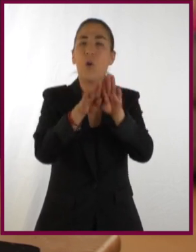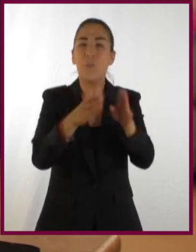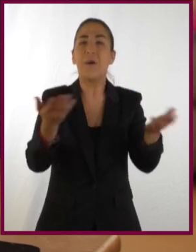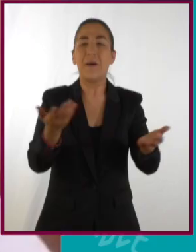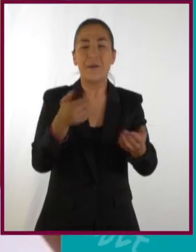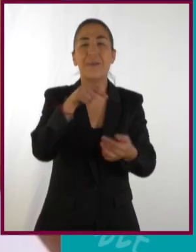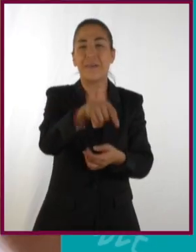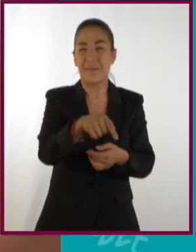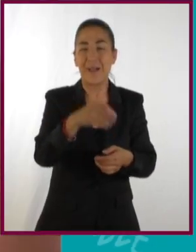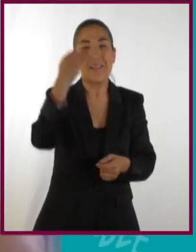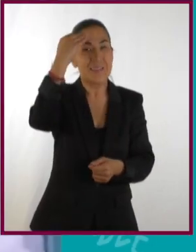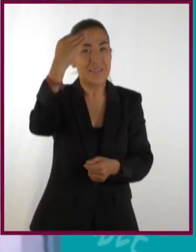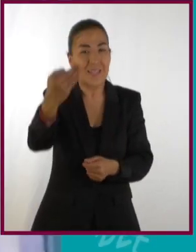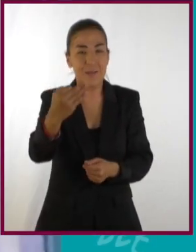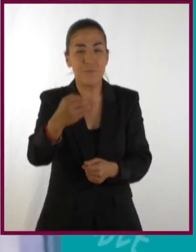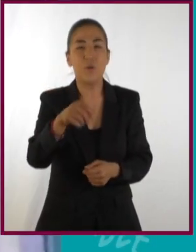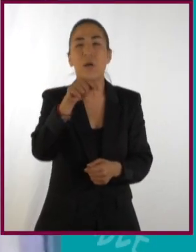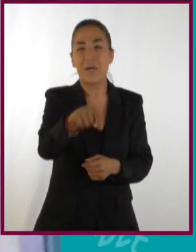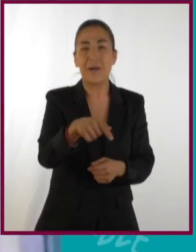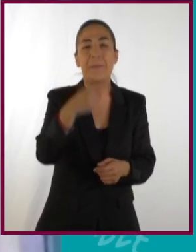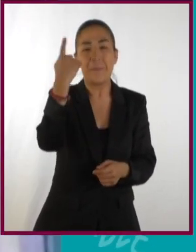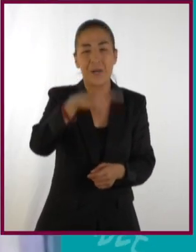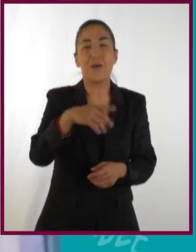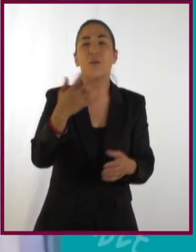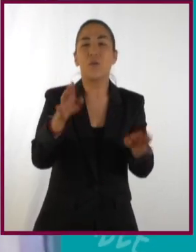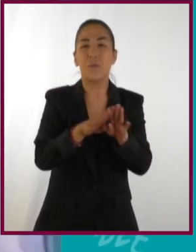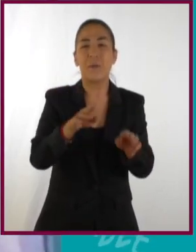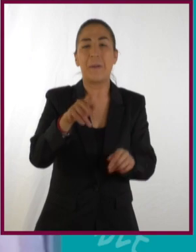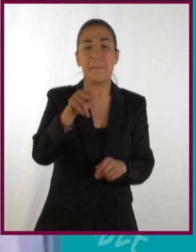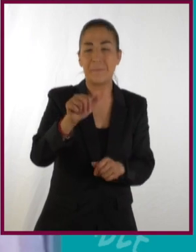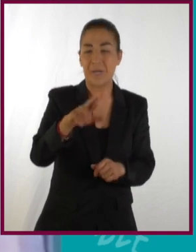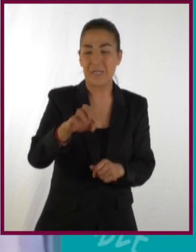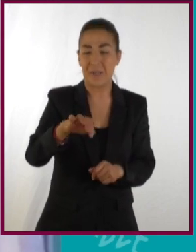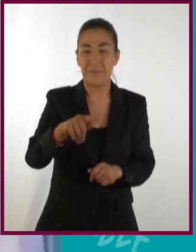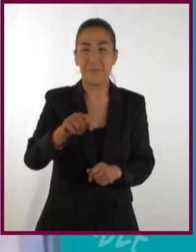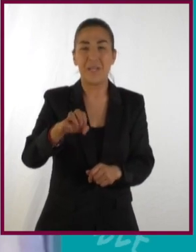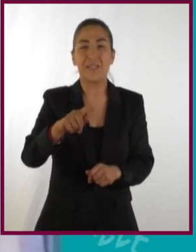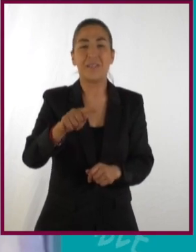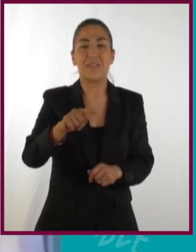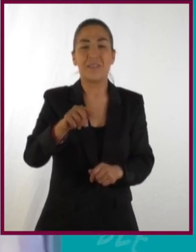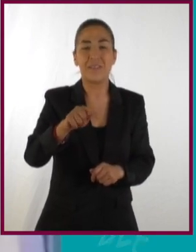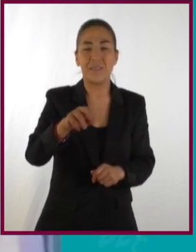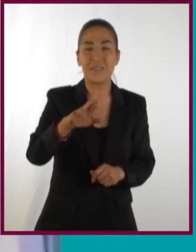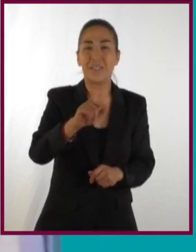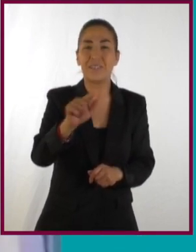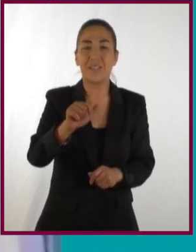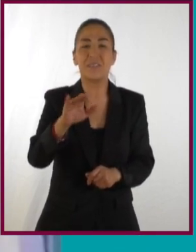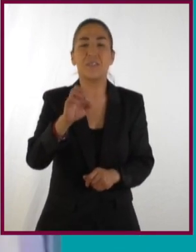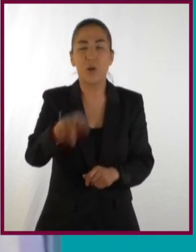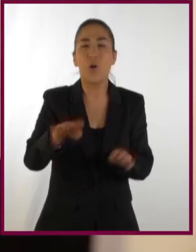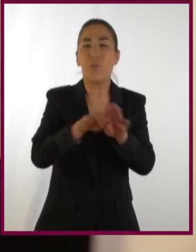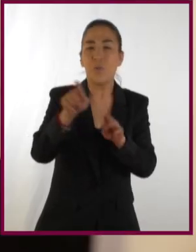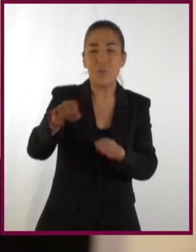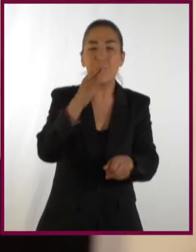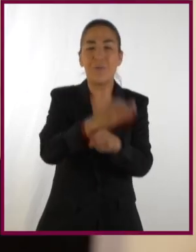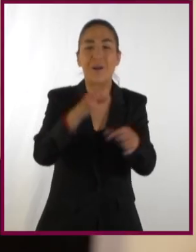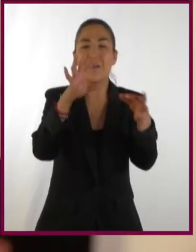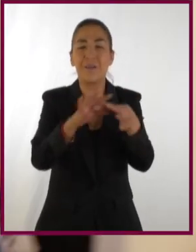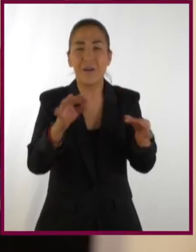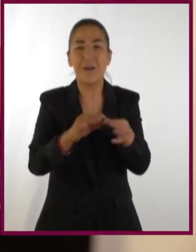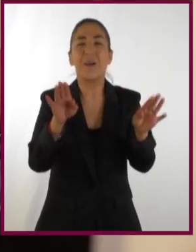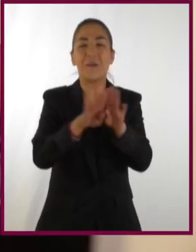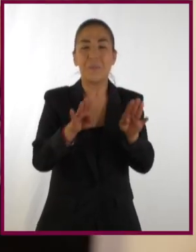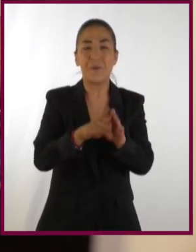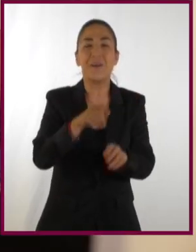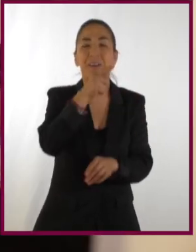elipse va a bastar nada más basarnos en el tiempo. Eso es lo que busca la parametrización, básicamente. Y súper importante